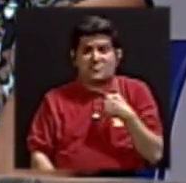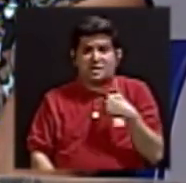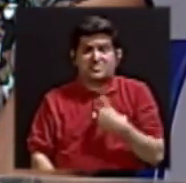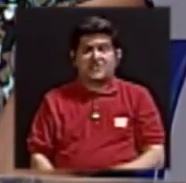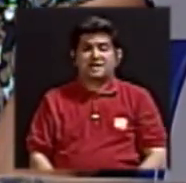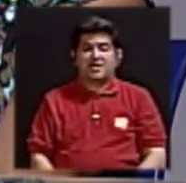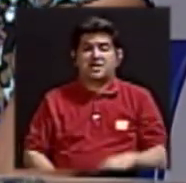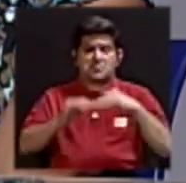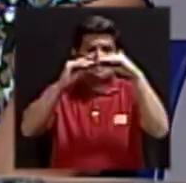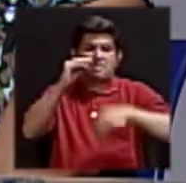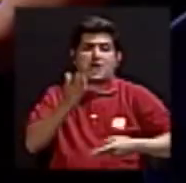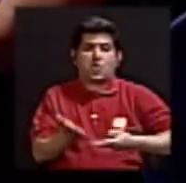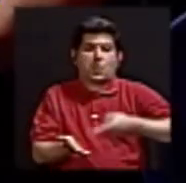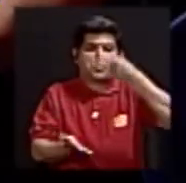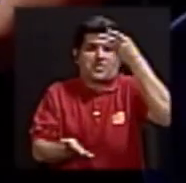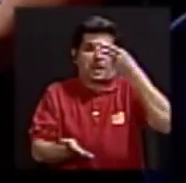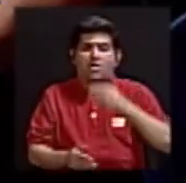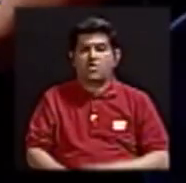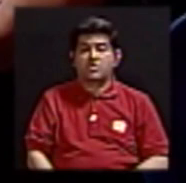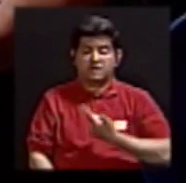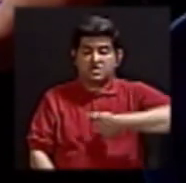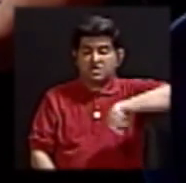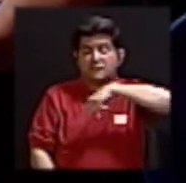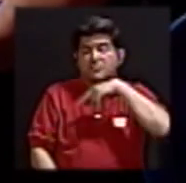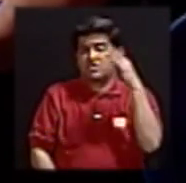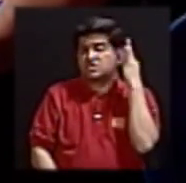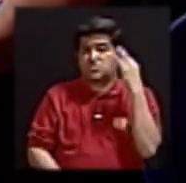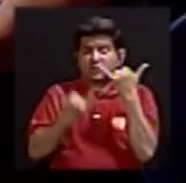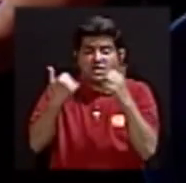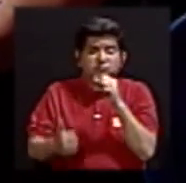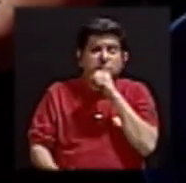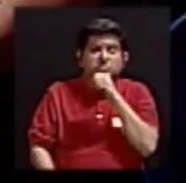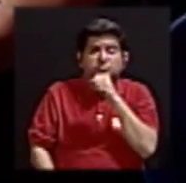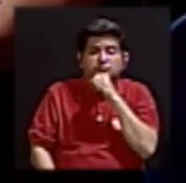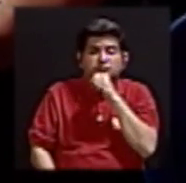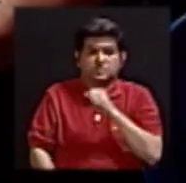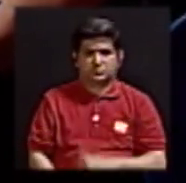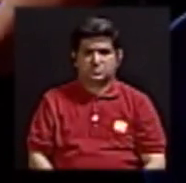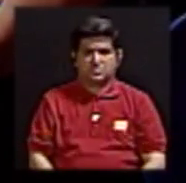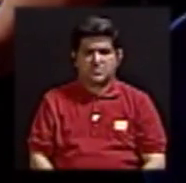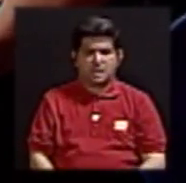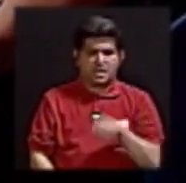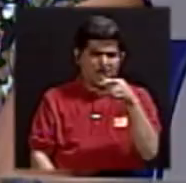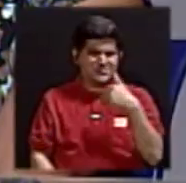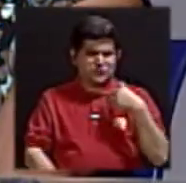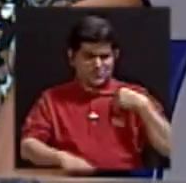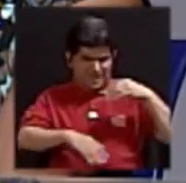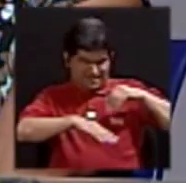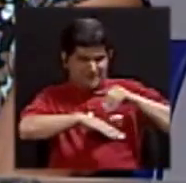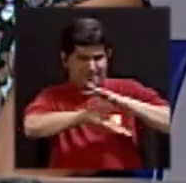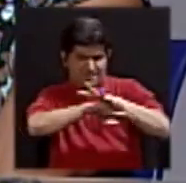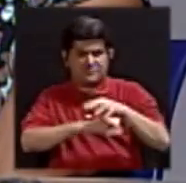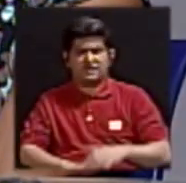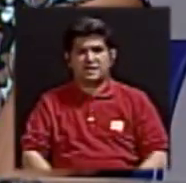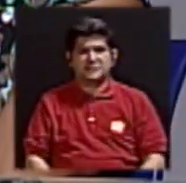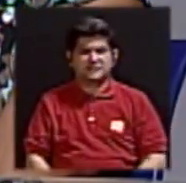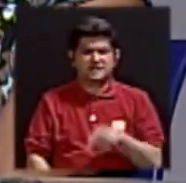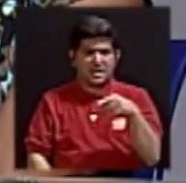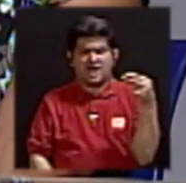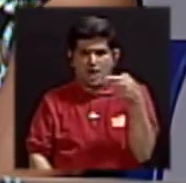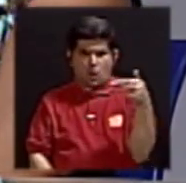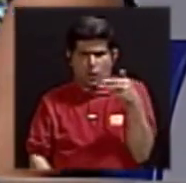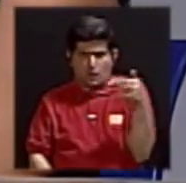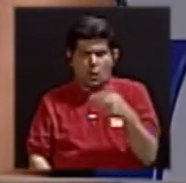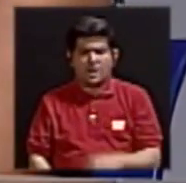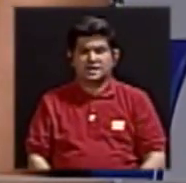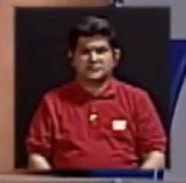desvalorización de nosotras cuando envejecemos, y eso tendrá esa influencia en esas hormonas,